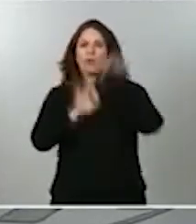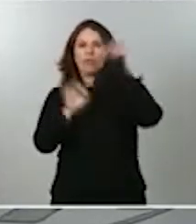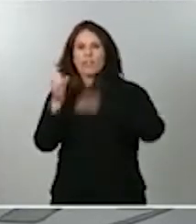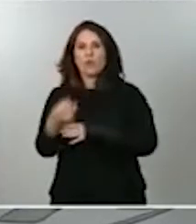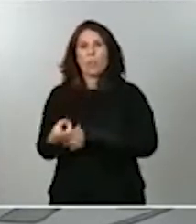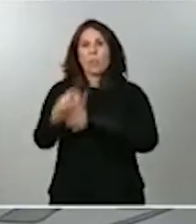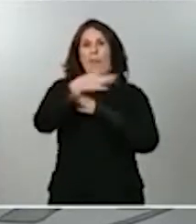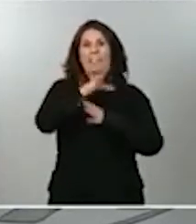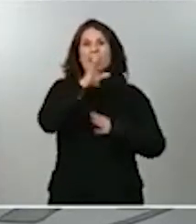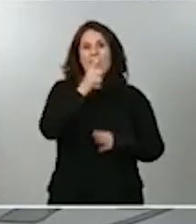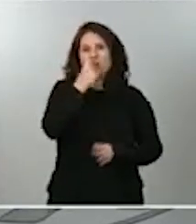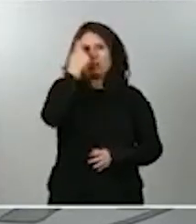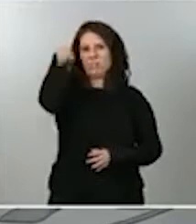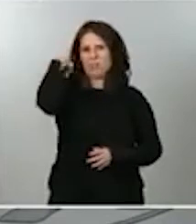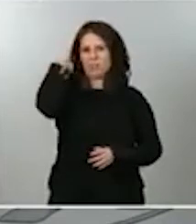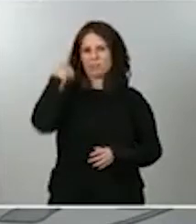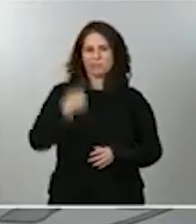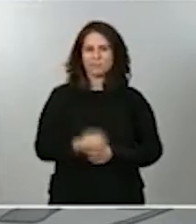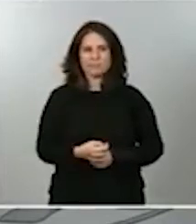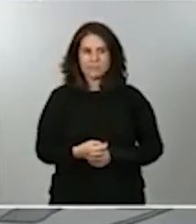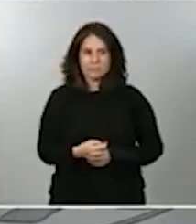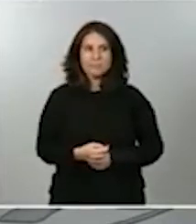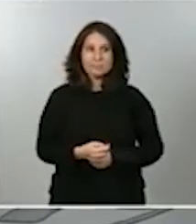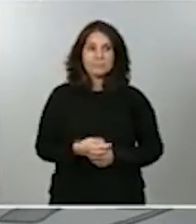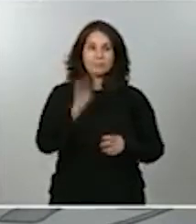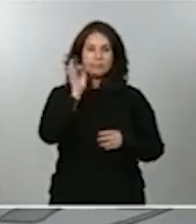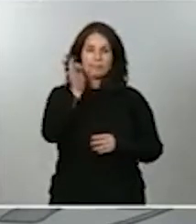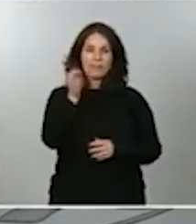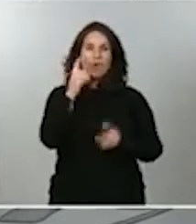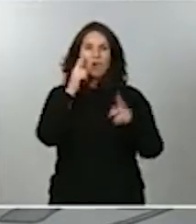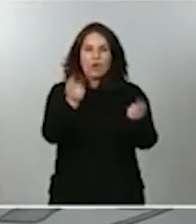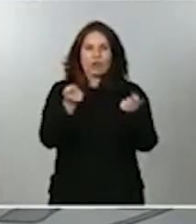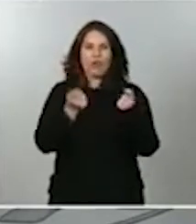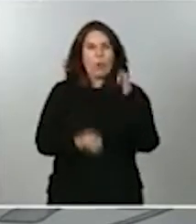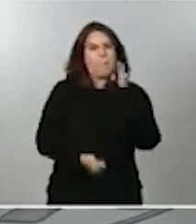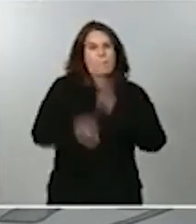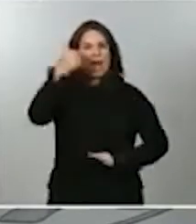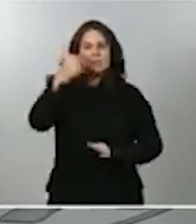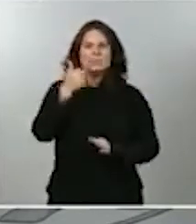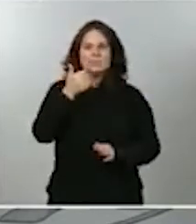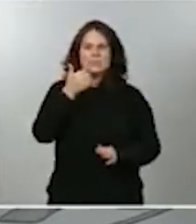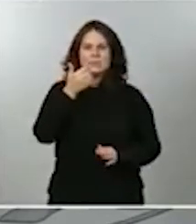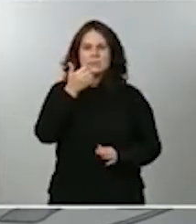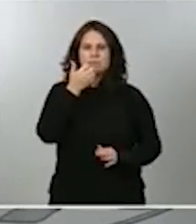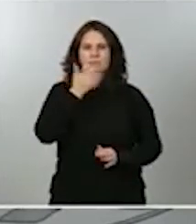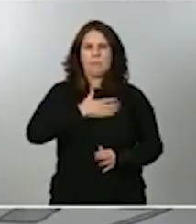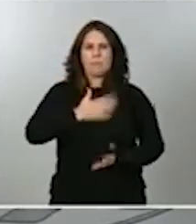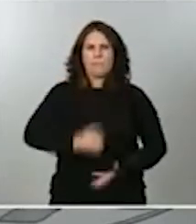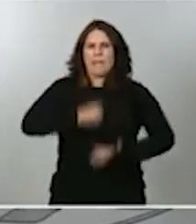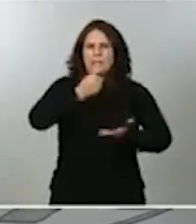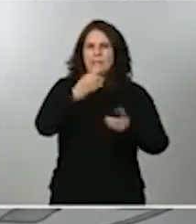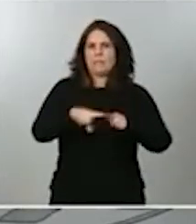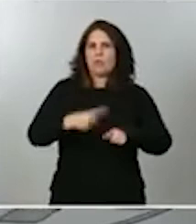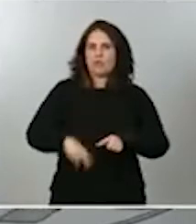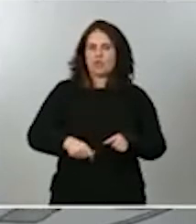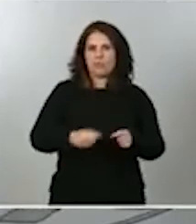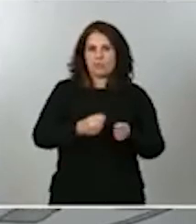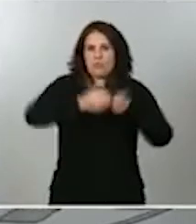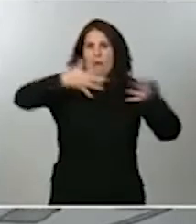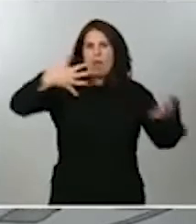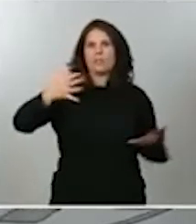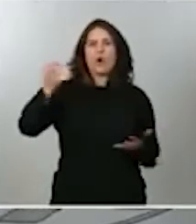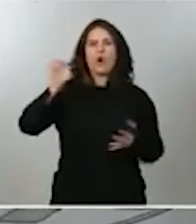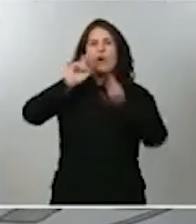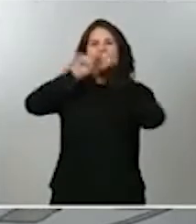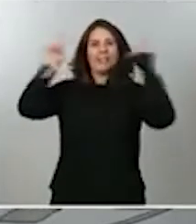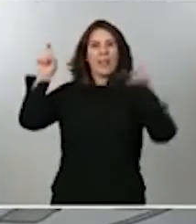Especialmente, el control se ha reforzado sobre elevados patrimonios y sobre las grandes multinacionales digitales. De